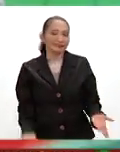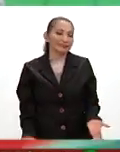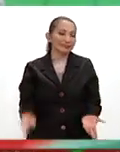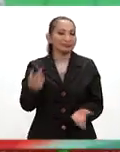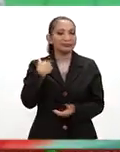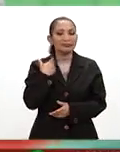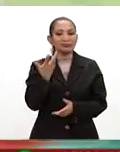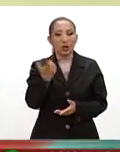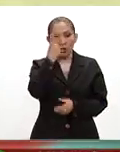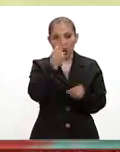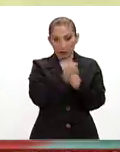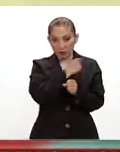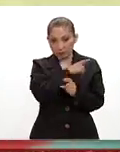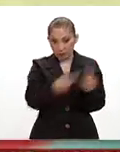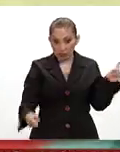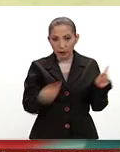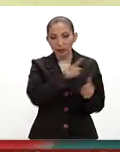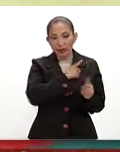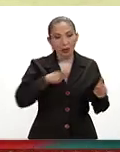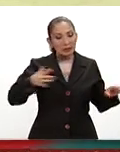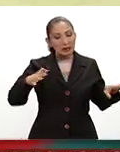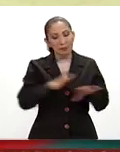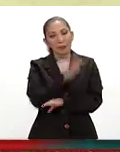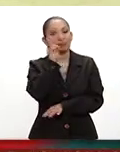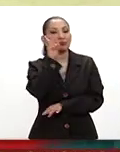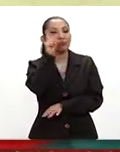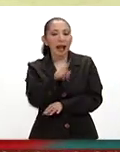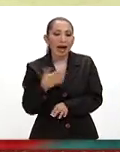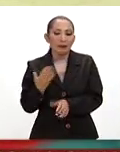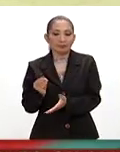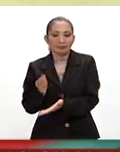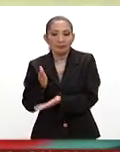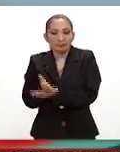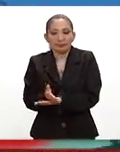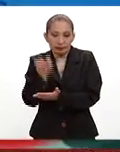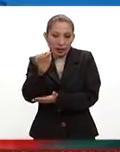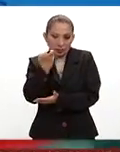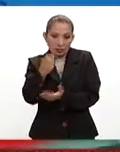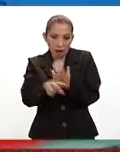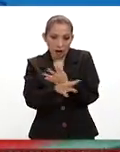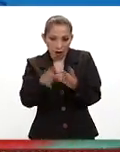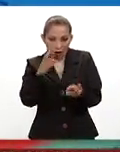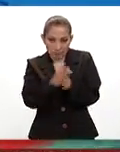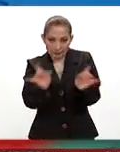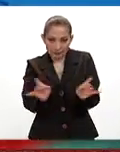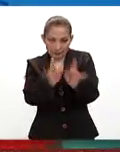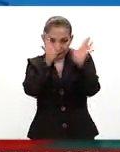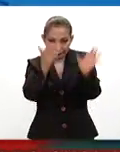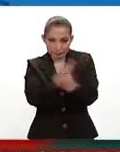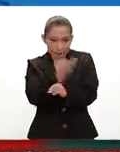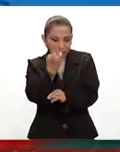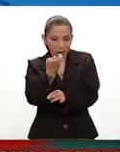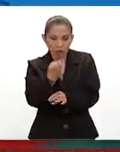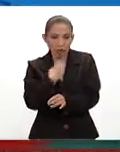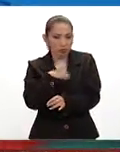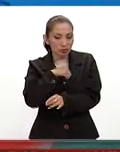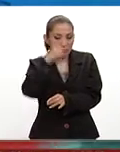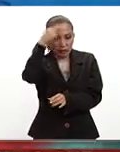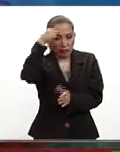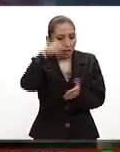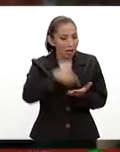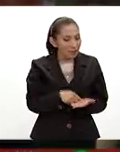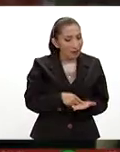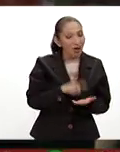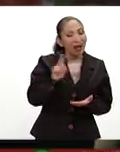prácticamente año y medio, dos años, tuvieron que cambiar de prueba para poder calificar. Esa es una de las situaciones, por lo cual nosotros consideramos que es